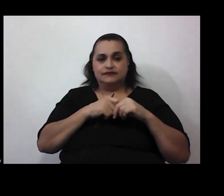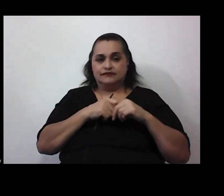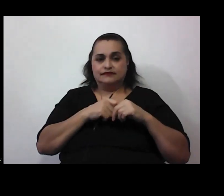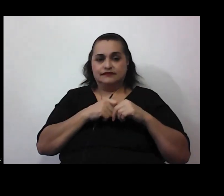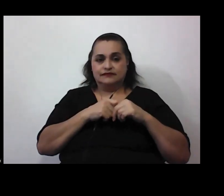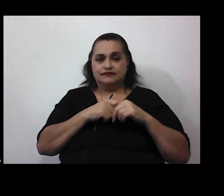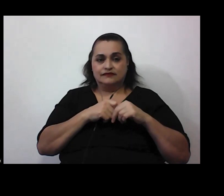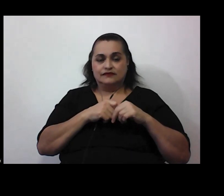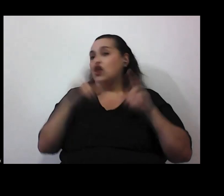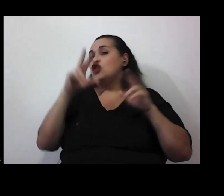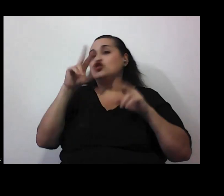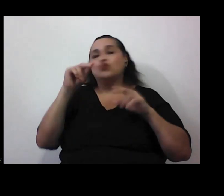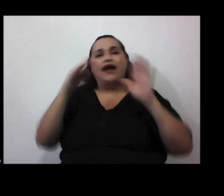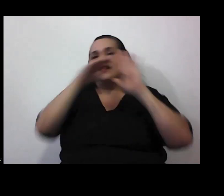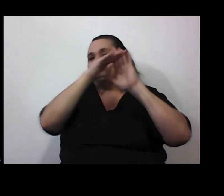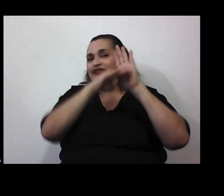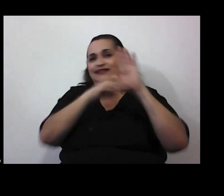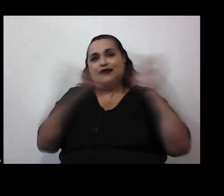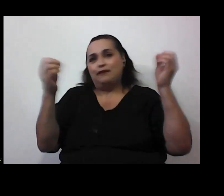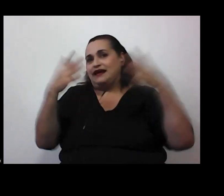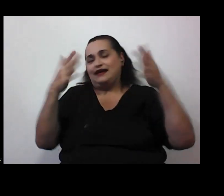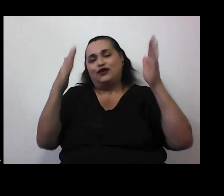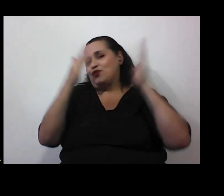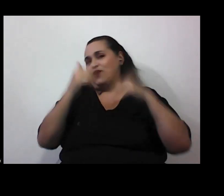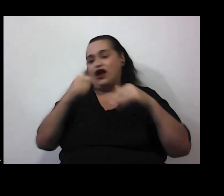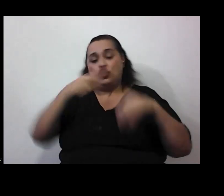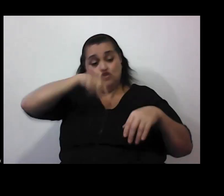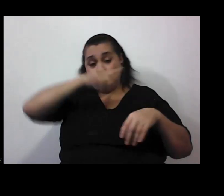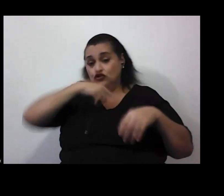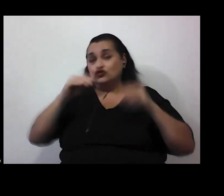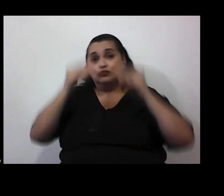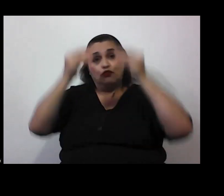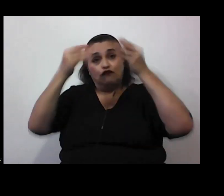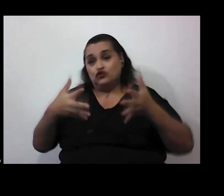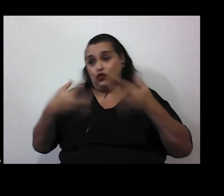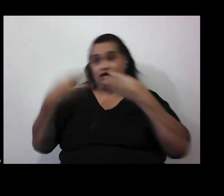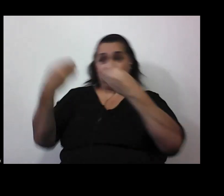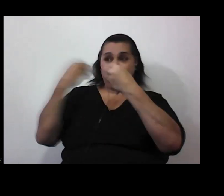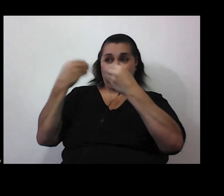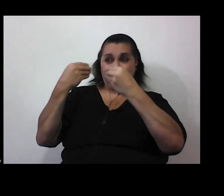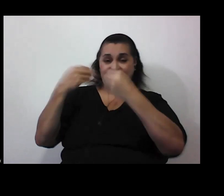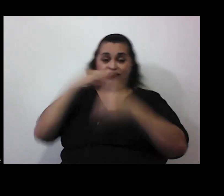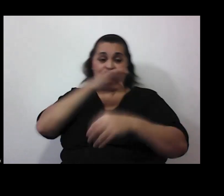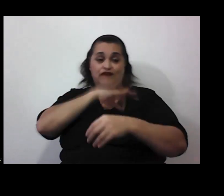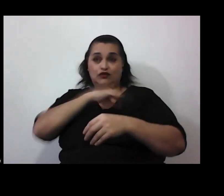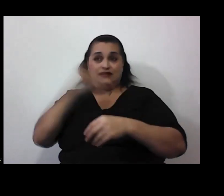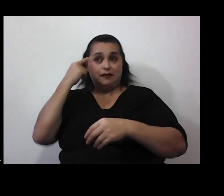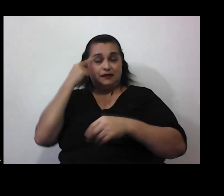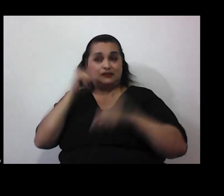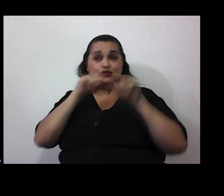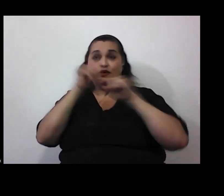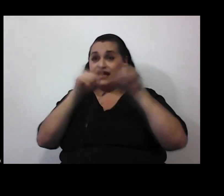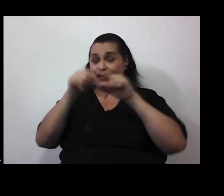no hay recetas mágicas acá nosotros somos docentes que no hemos sido formados para favorecer el pensamiento crítico me animo a hacer esta